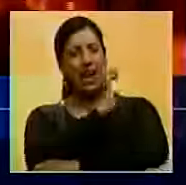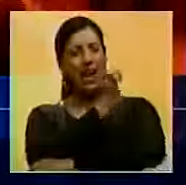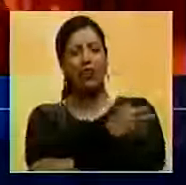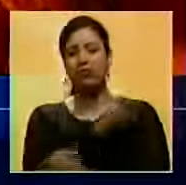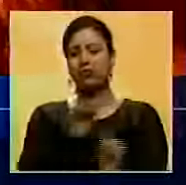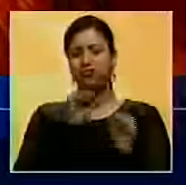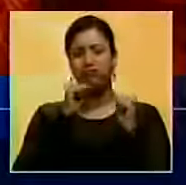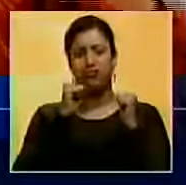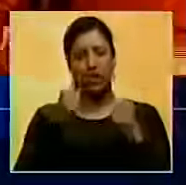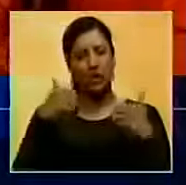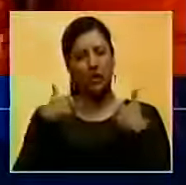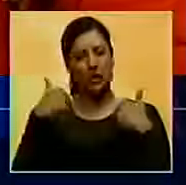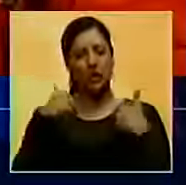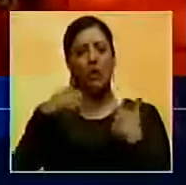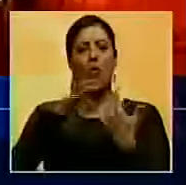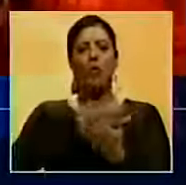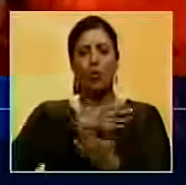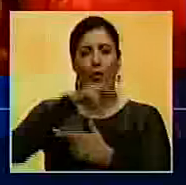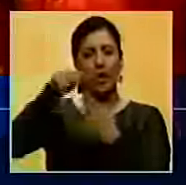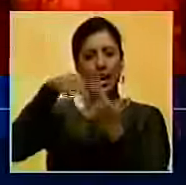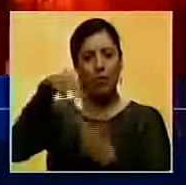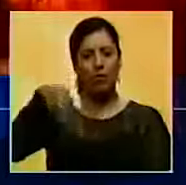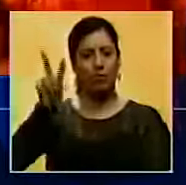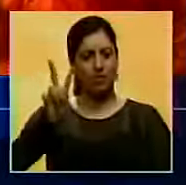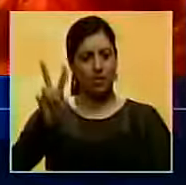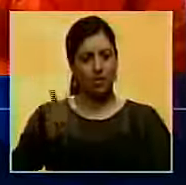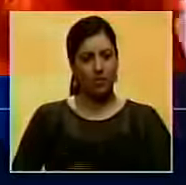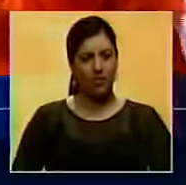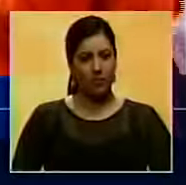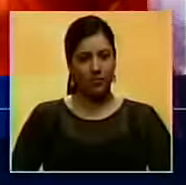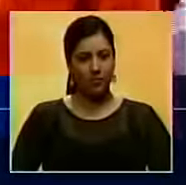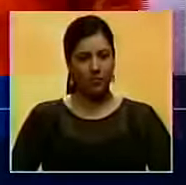del movimiento revolucionario venezolano.